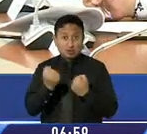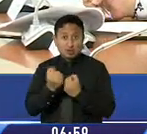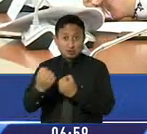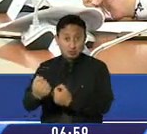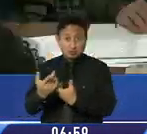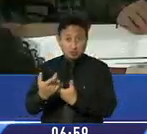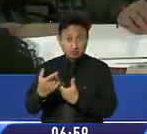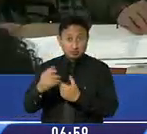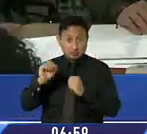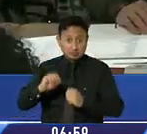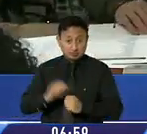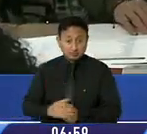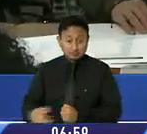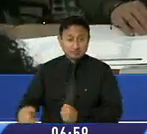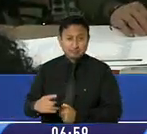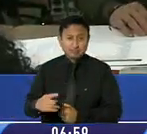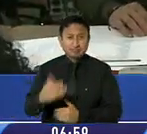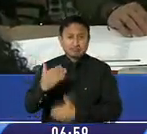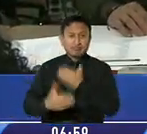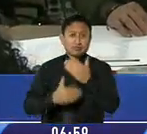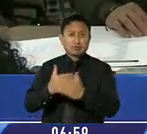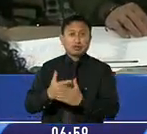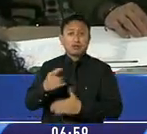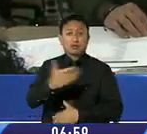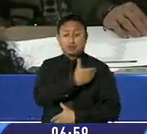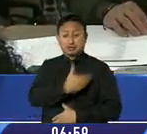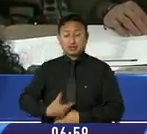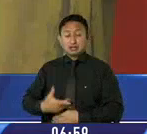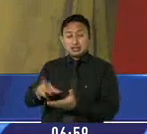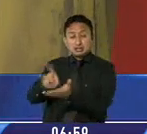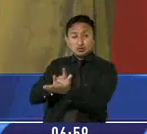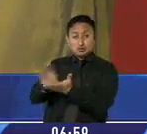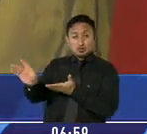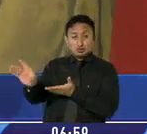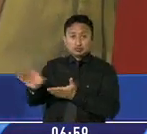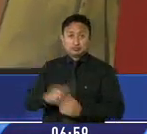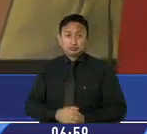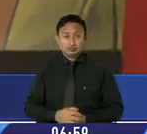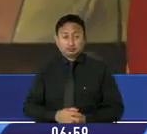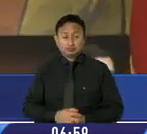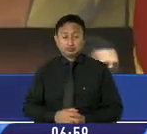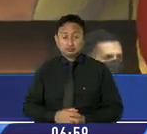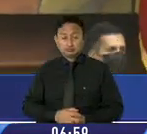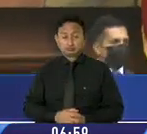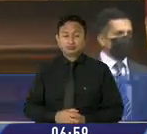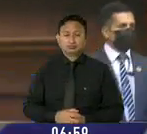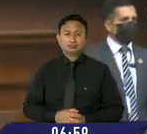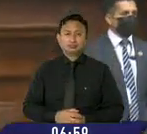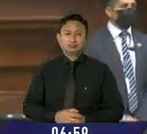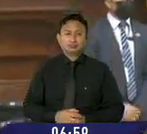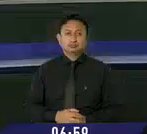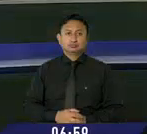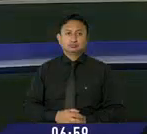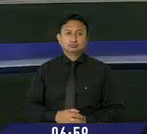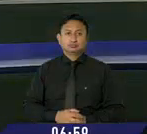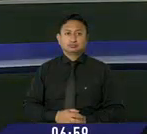intenciones que podrían desembocar en la destitución del jefe de estado, informó Valeria Navarro.